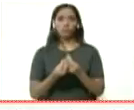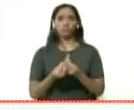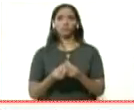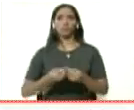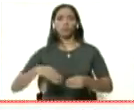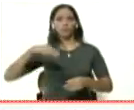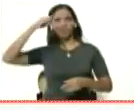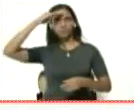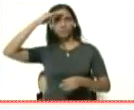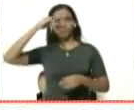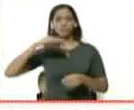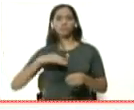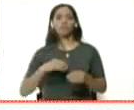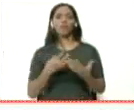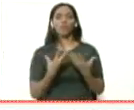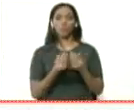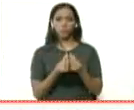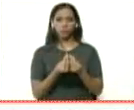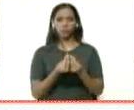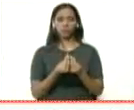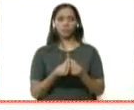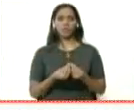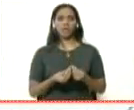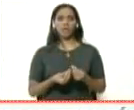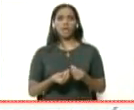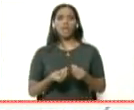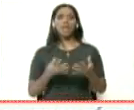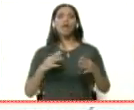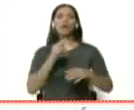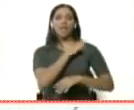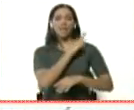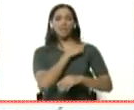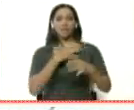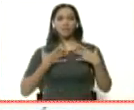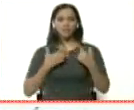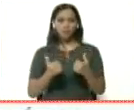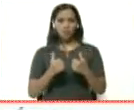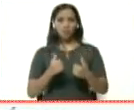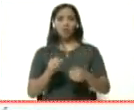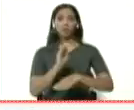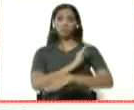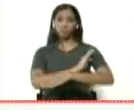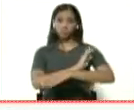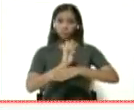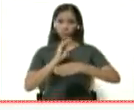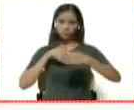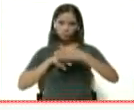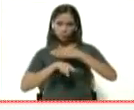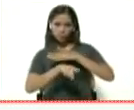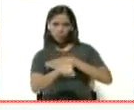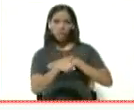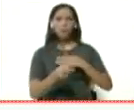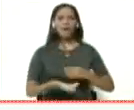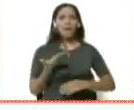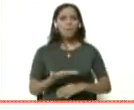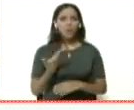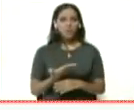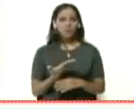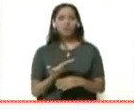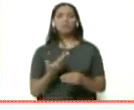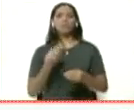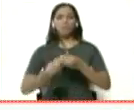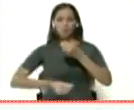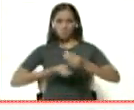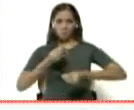Fuerza Armada Nacional y con las autoridades de salud en los puestos fronterizos, en los pasos fronterizos, en los más importantes, vamos a